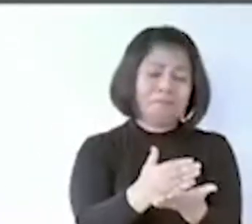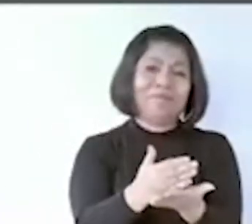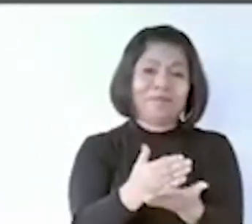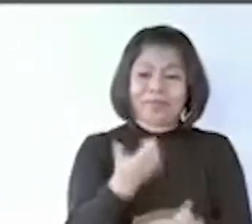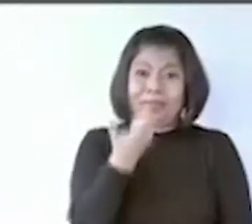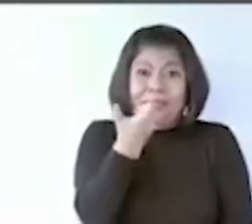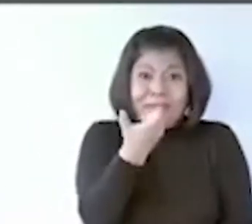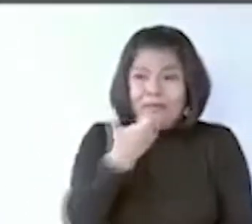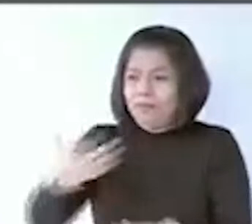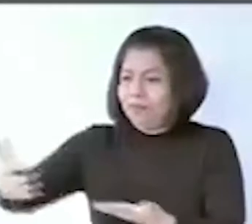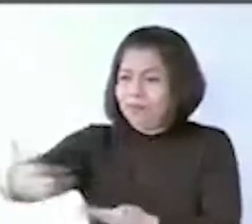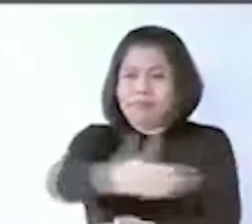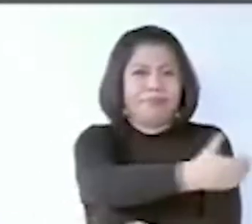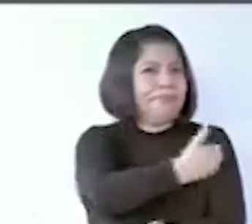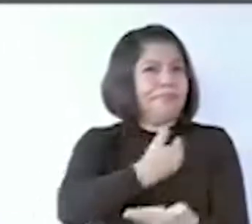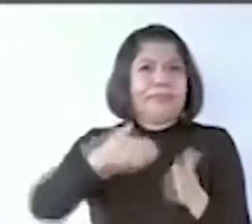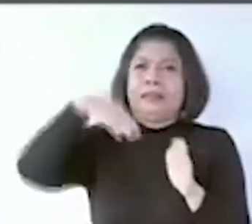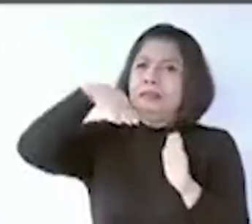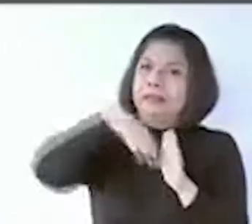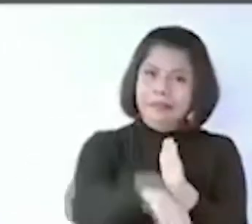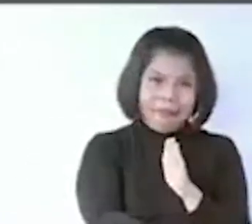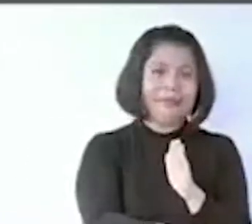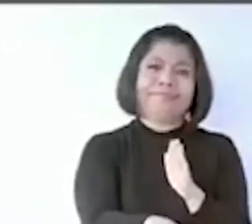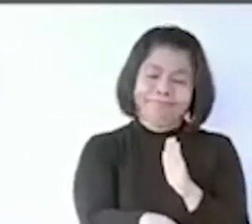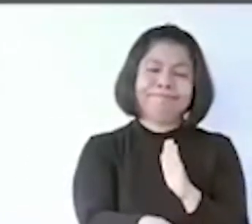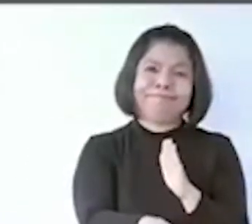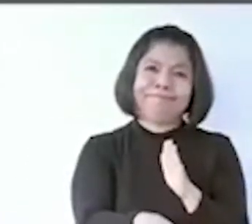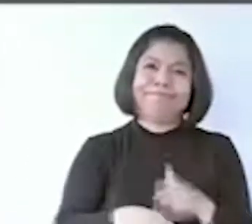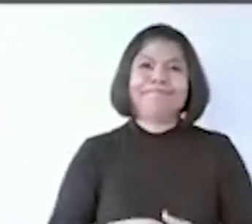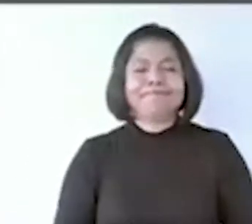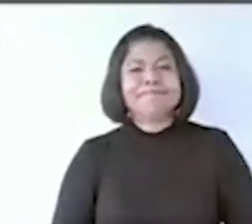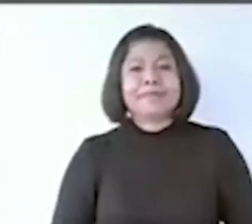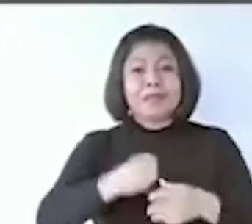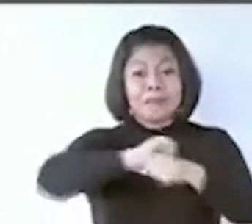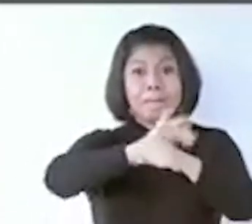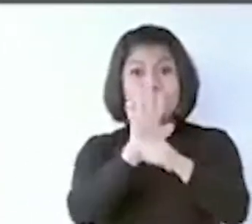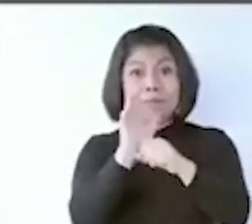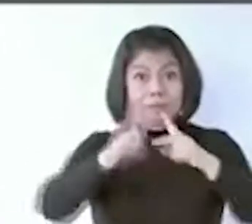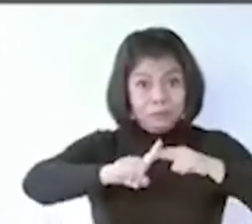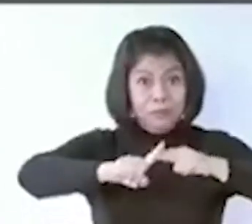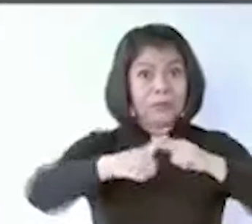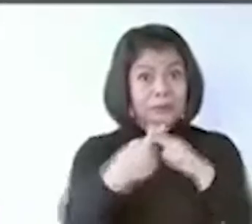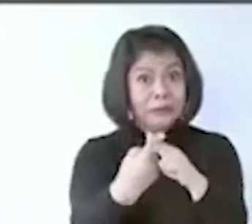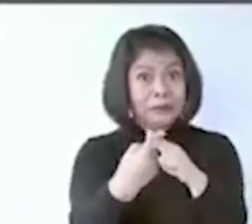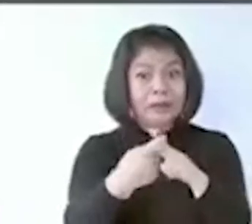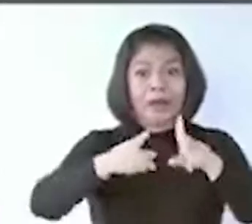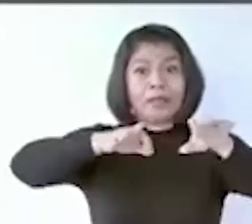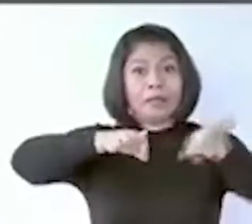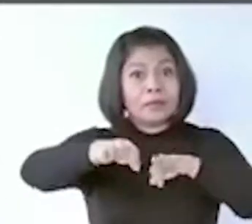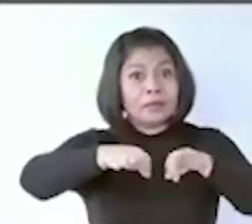Aquí se dejó de la noche a la mañana sin trabajo a miles